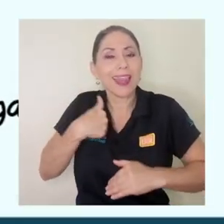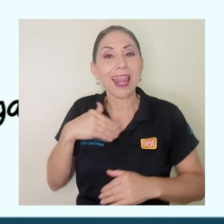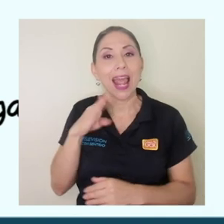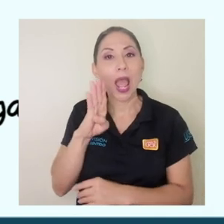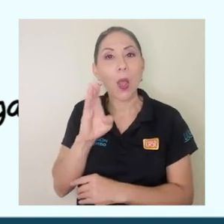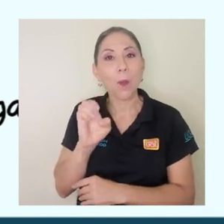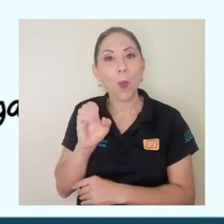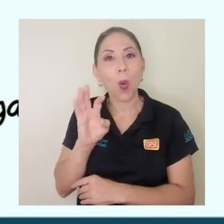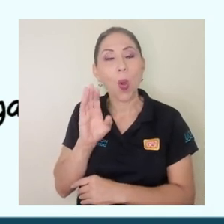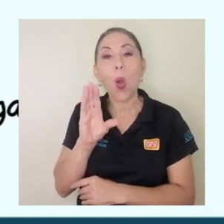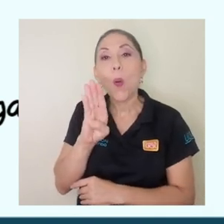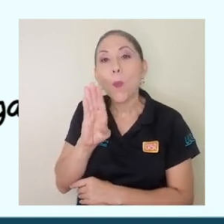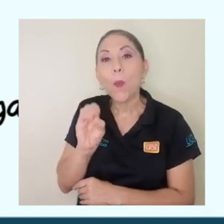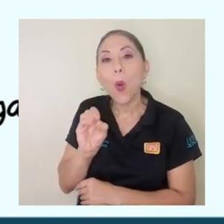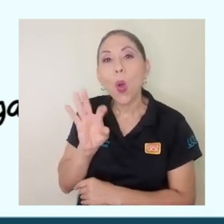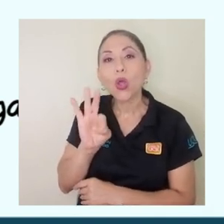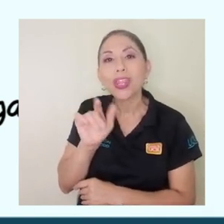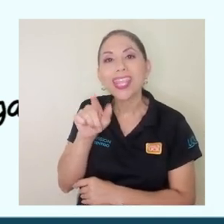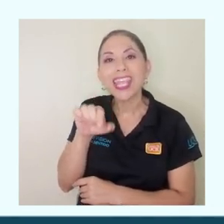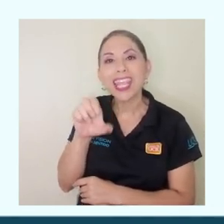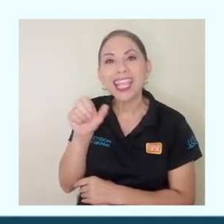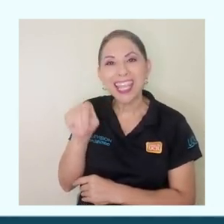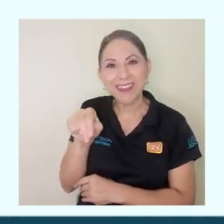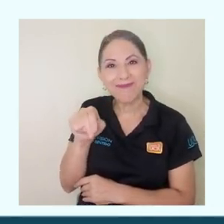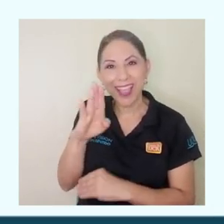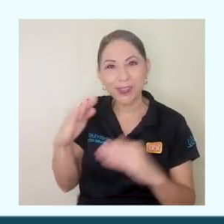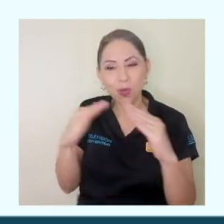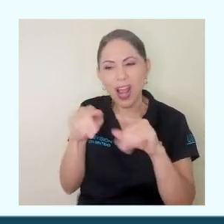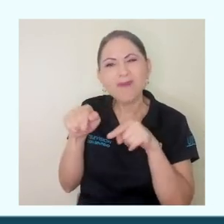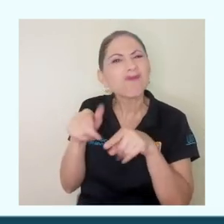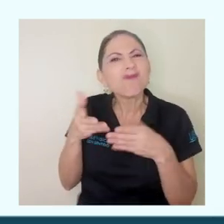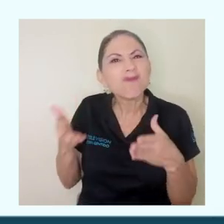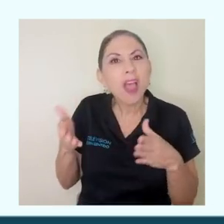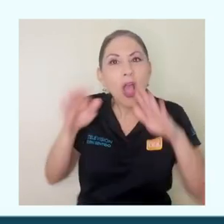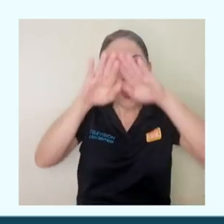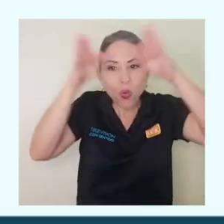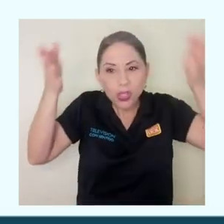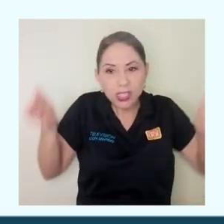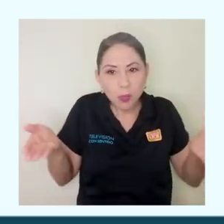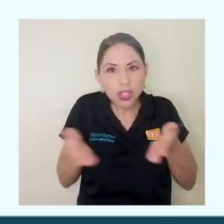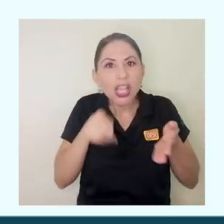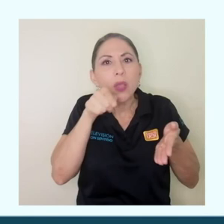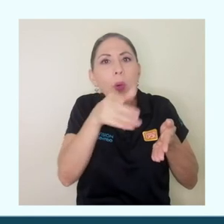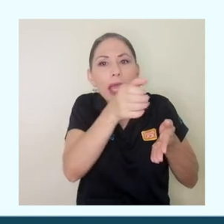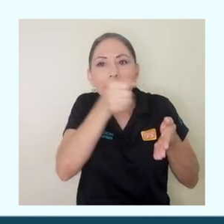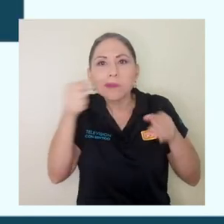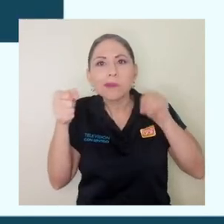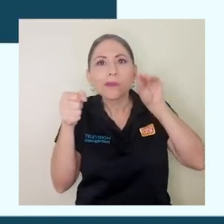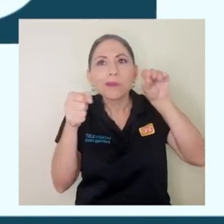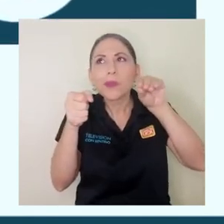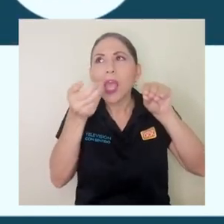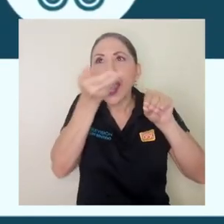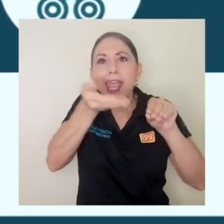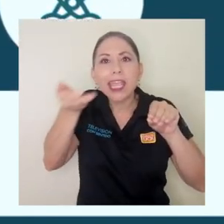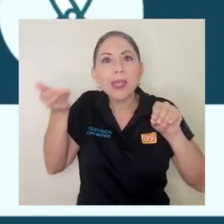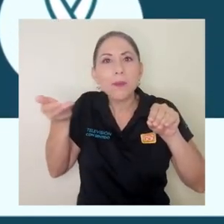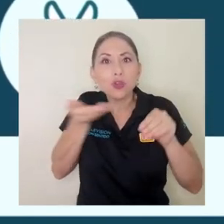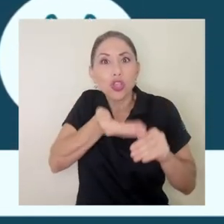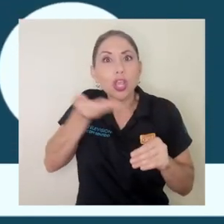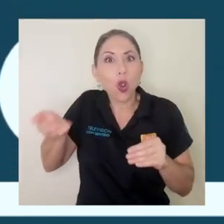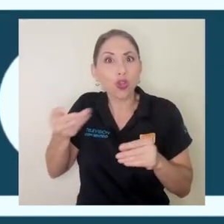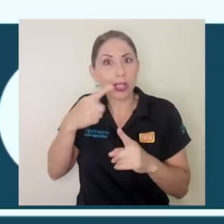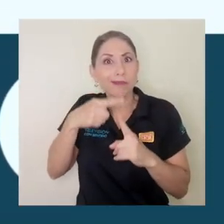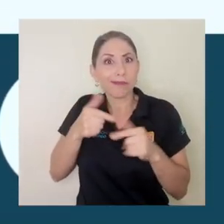básicos que debe tener un botiquín en el hogar, botiquín se define como un dispositivo donde se almacenan cosas